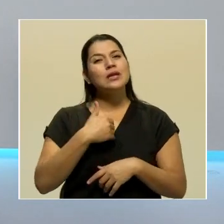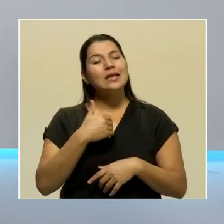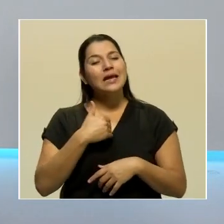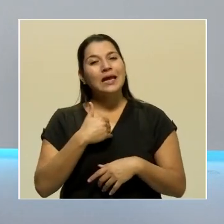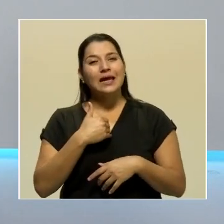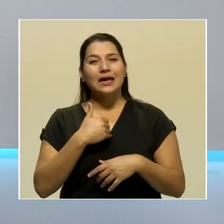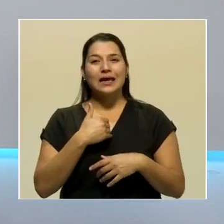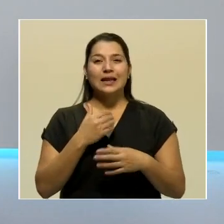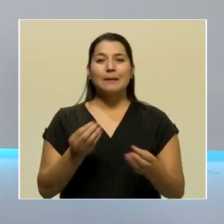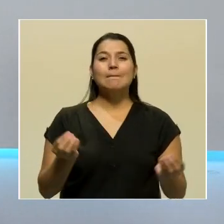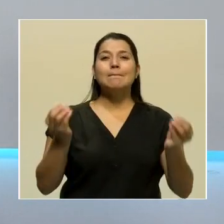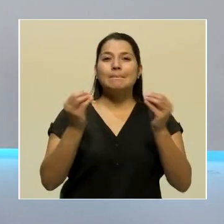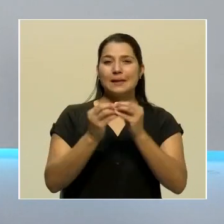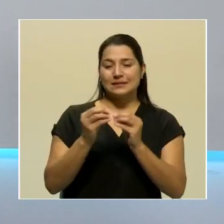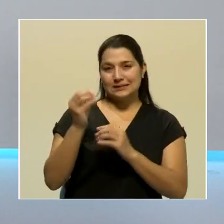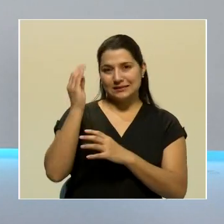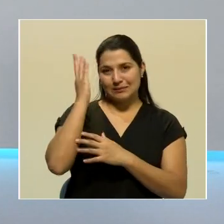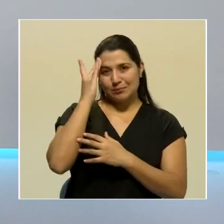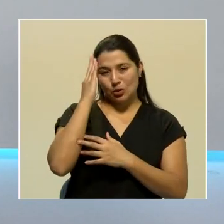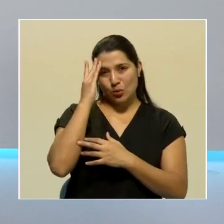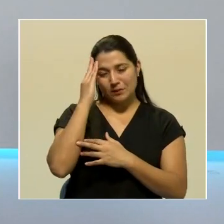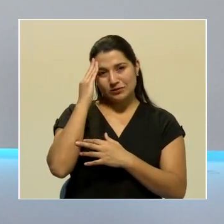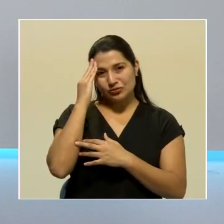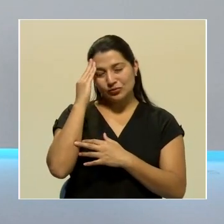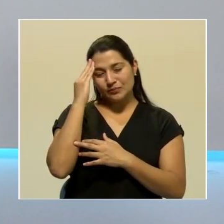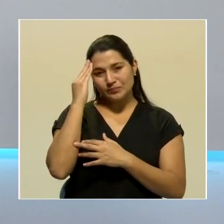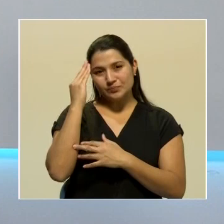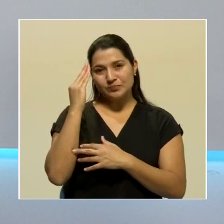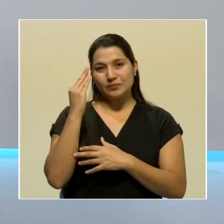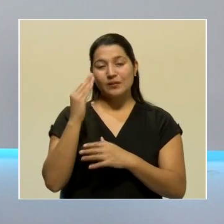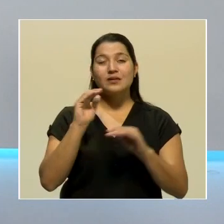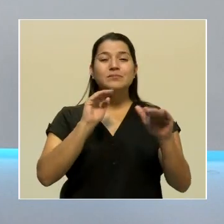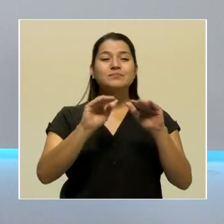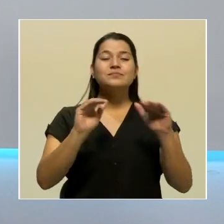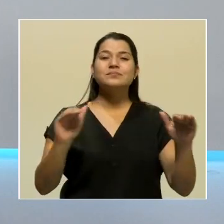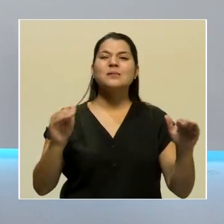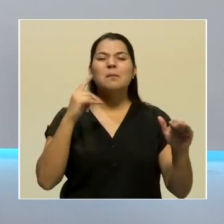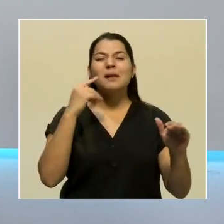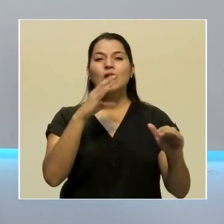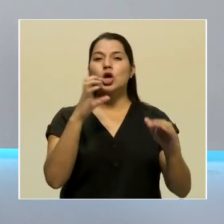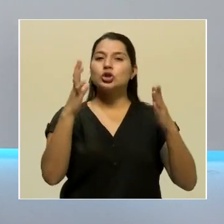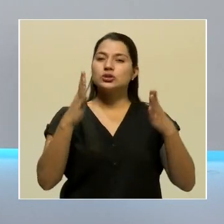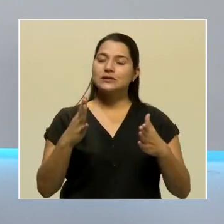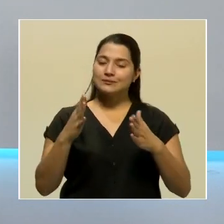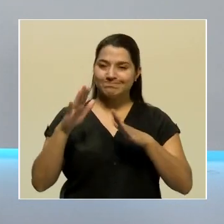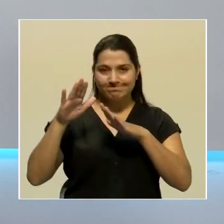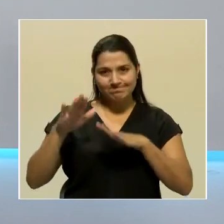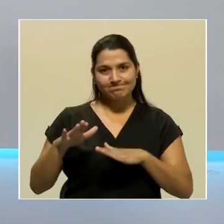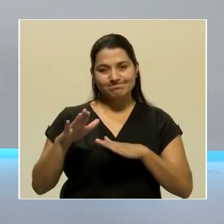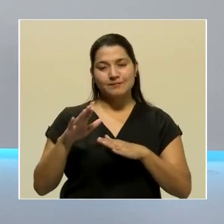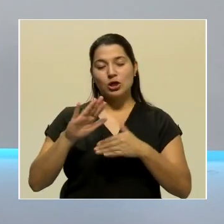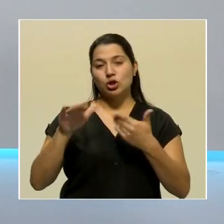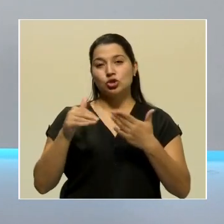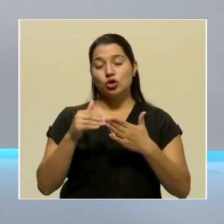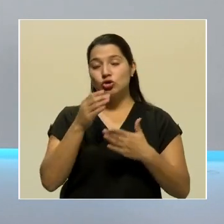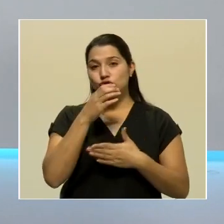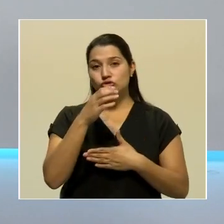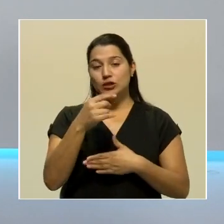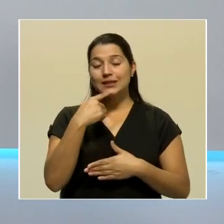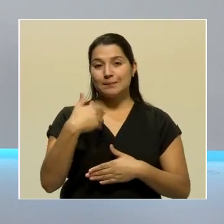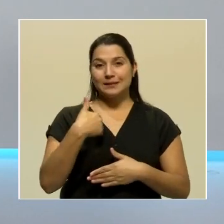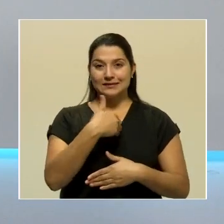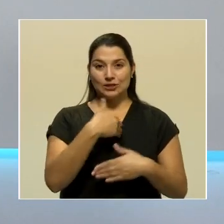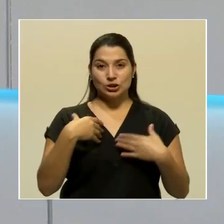más preocupación, de un llamado más a que los costarricenses hagamos caso a estas instrucciones del Ministerio de Salud.